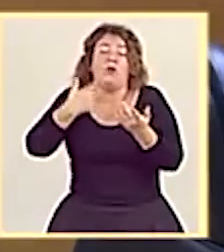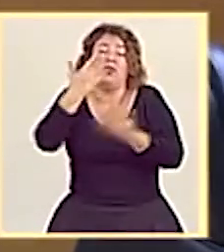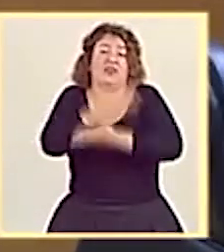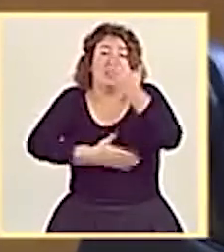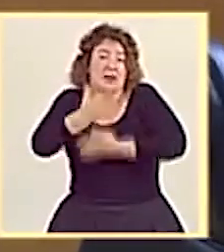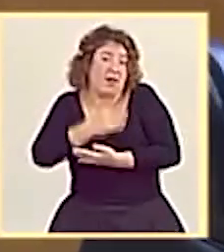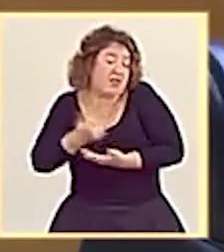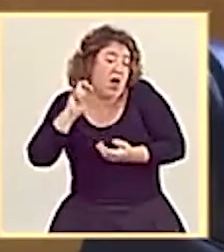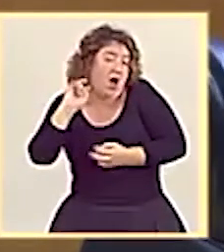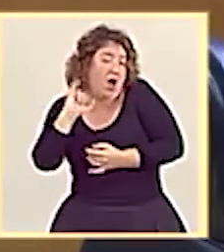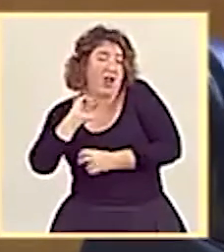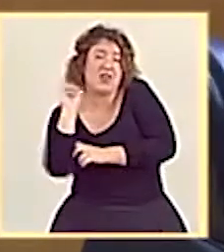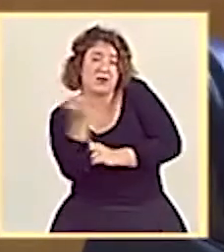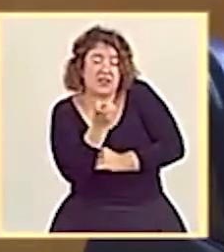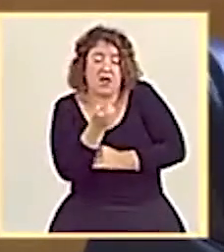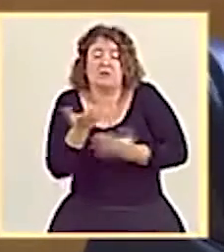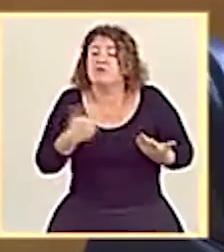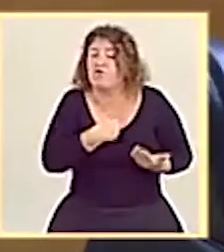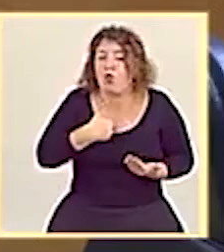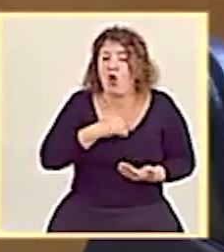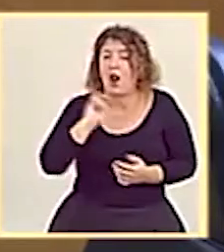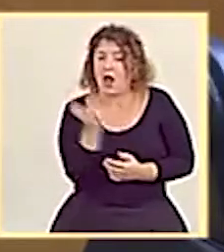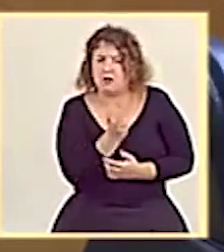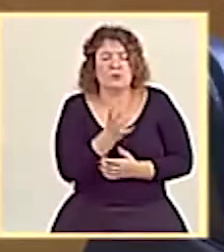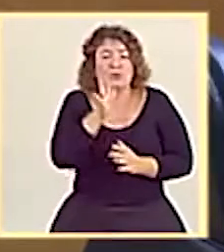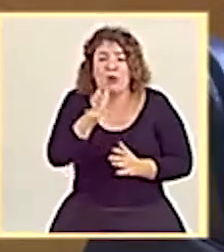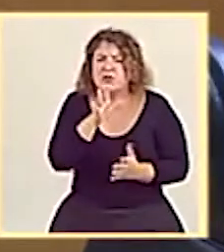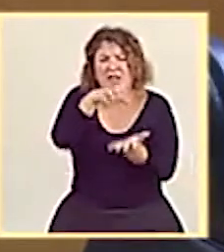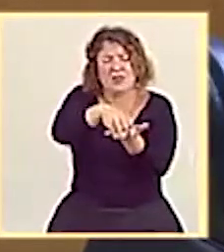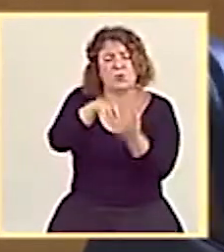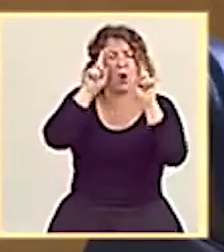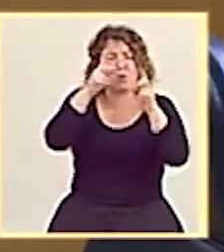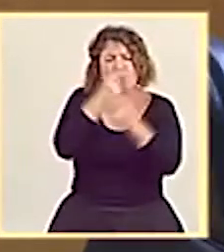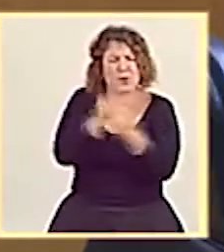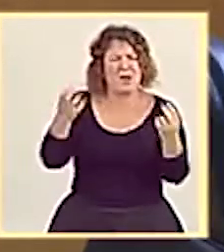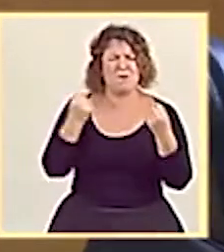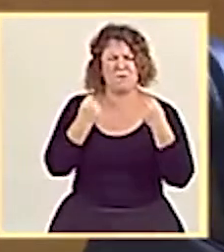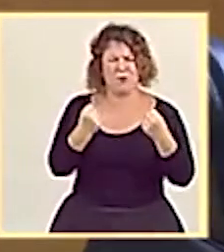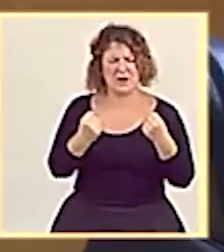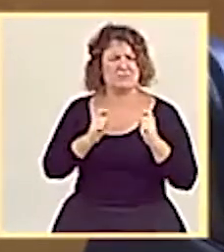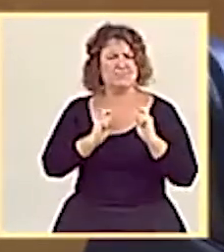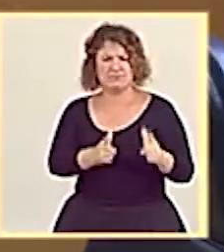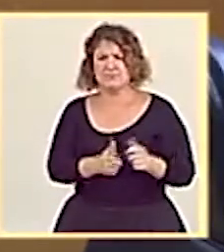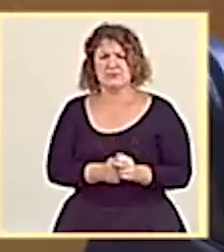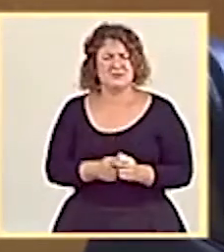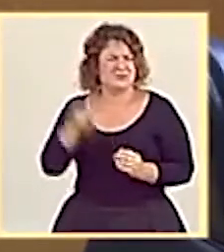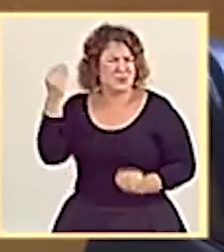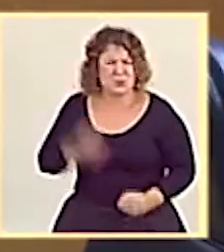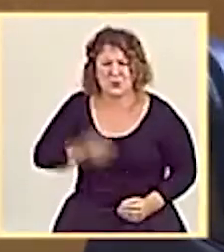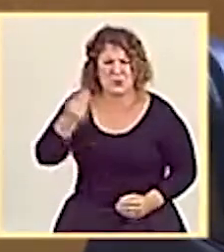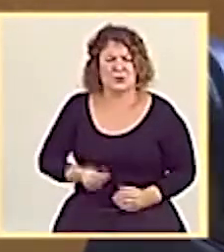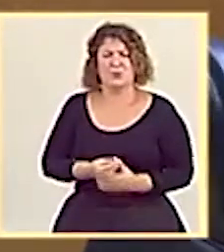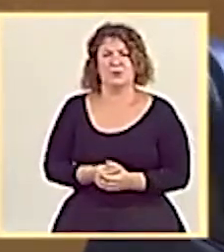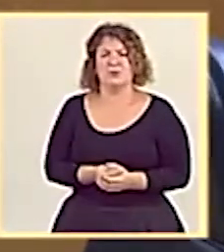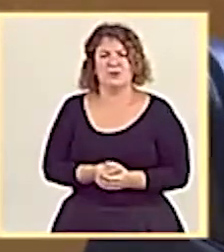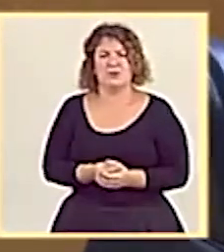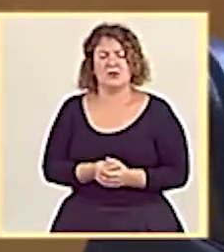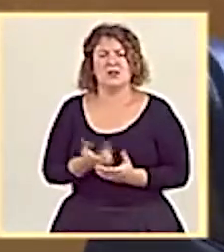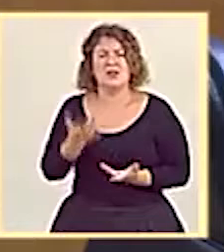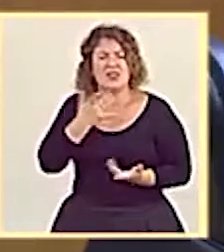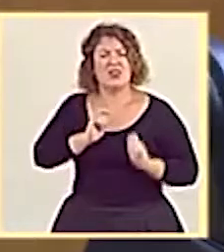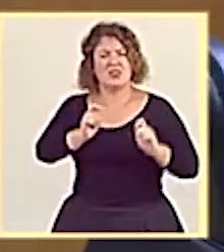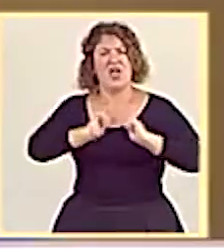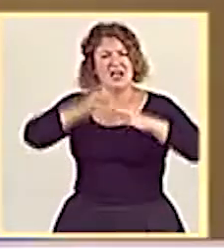eso necesitamos una escuela pública potente. Una escuela extraordinaria que aporte mucha más